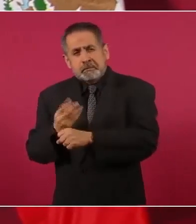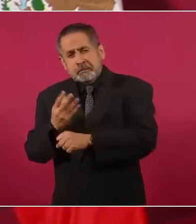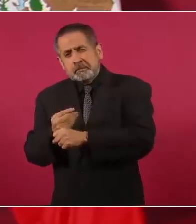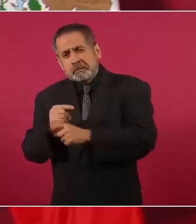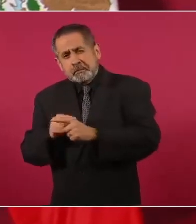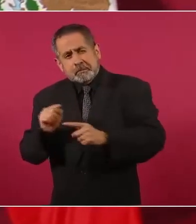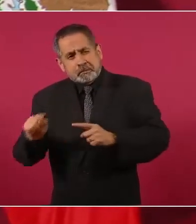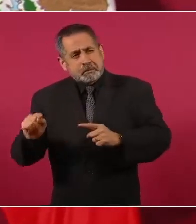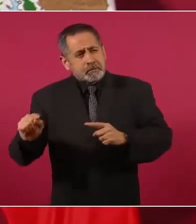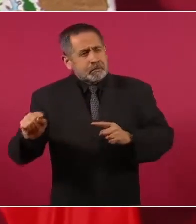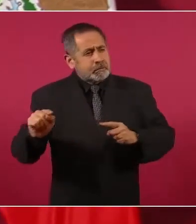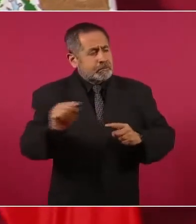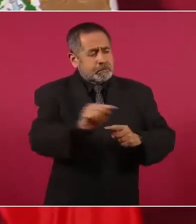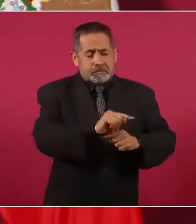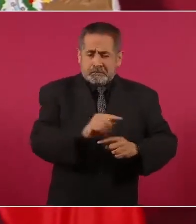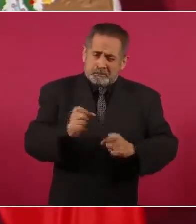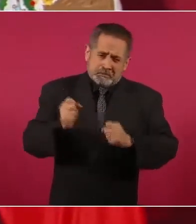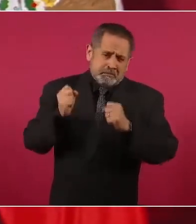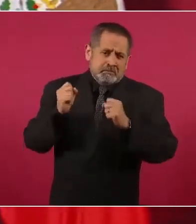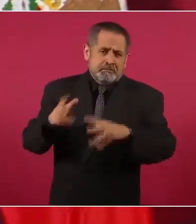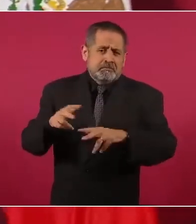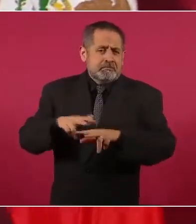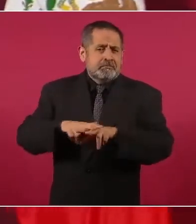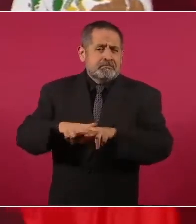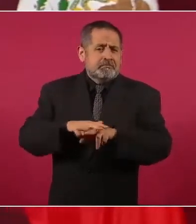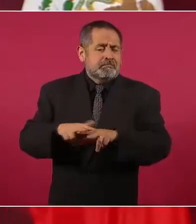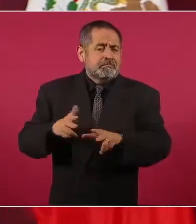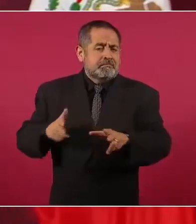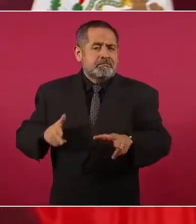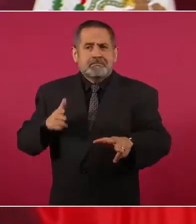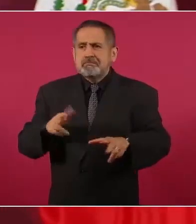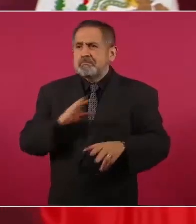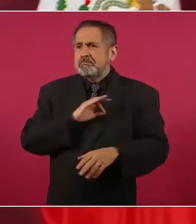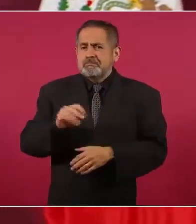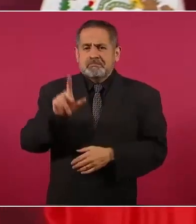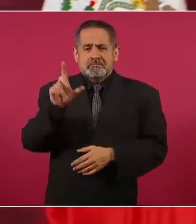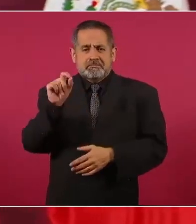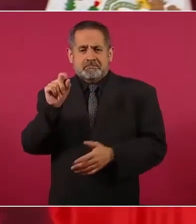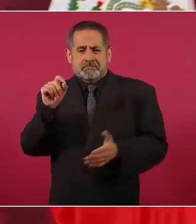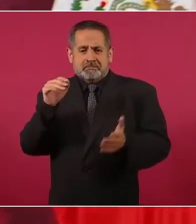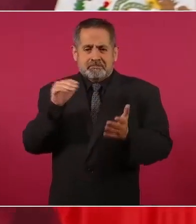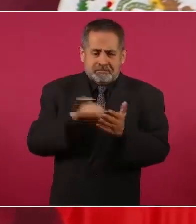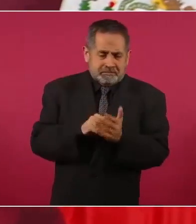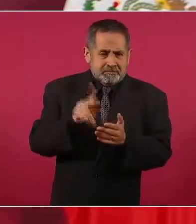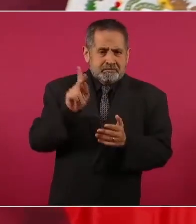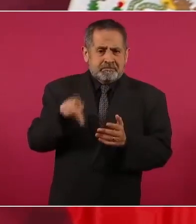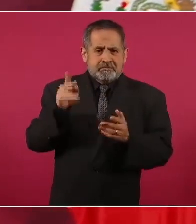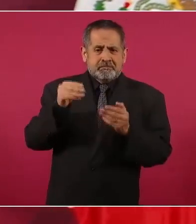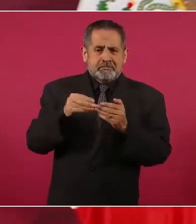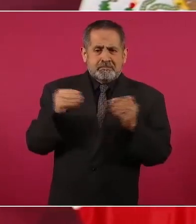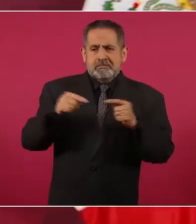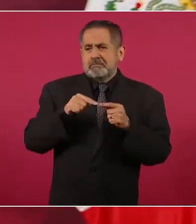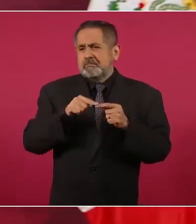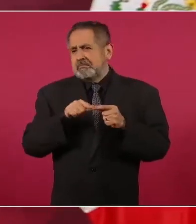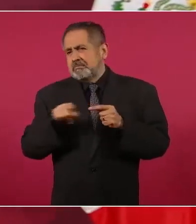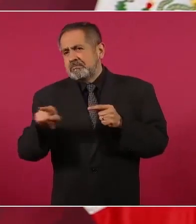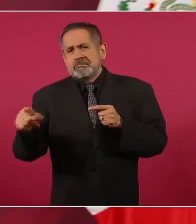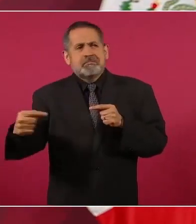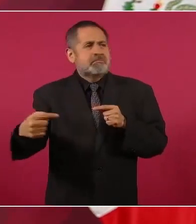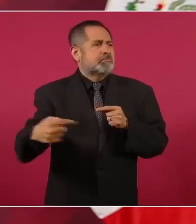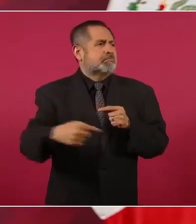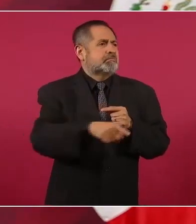casi 20 mil kilómetros de vías férreas